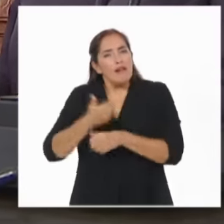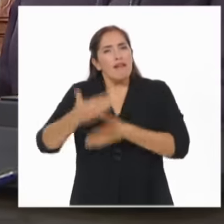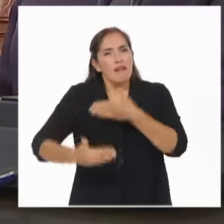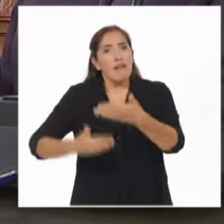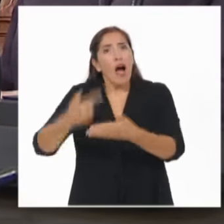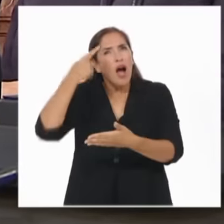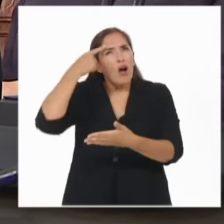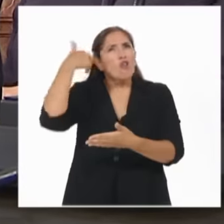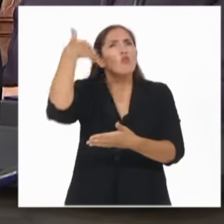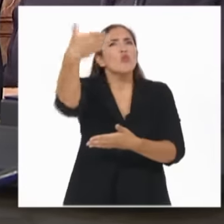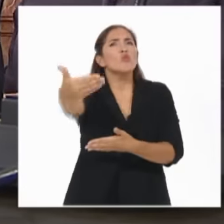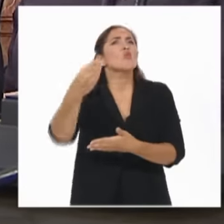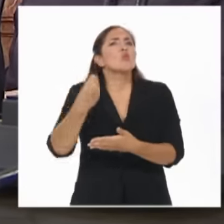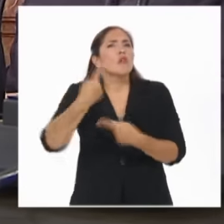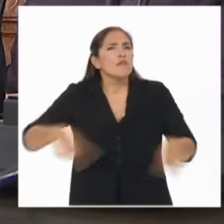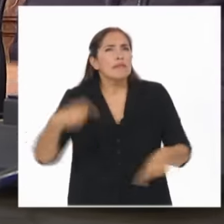desafíos del futuro.